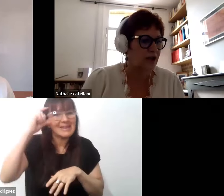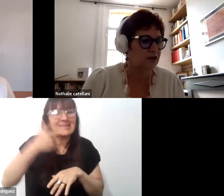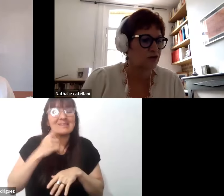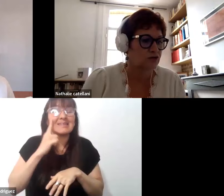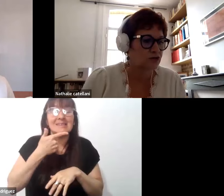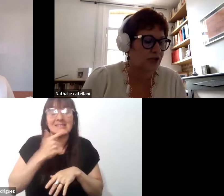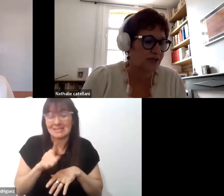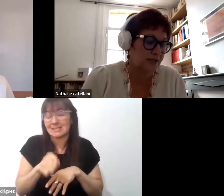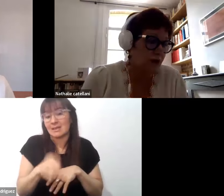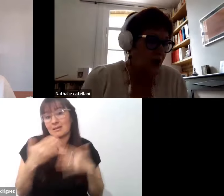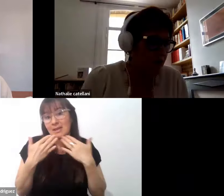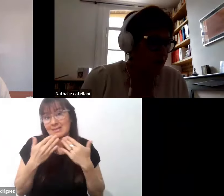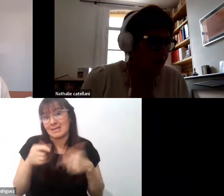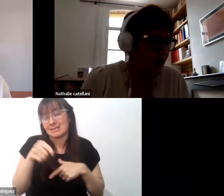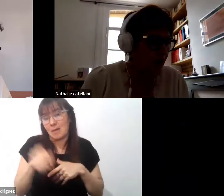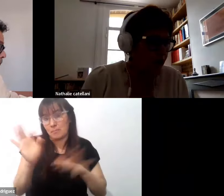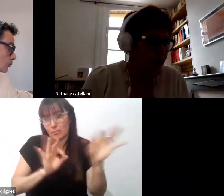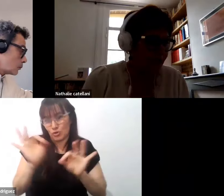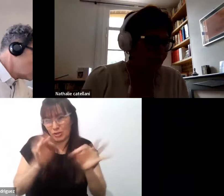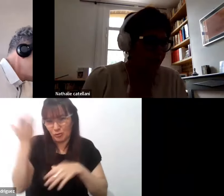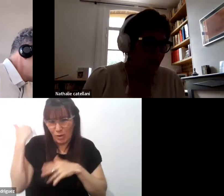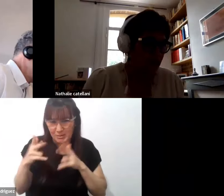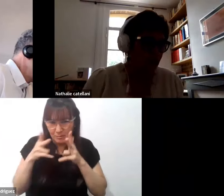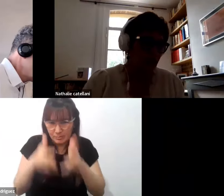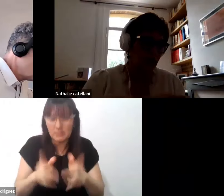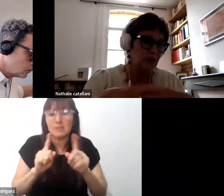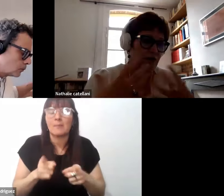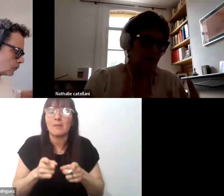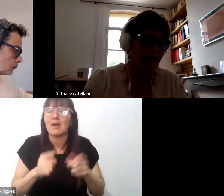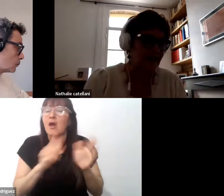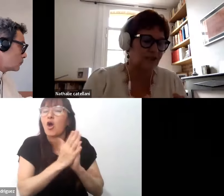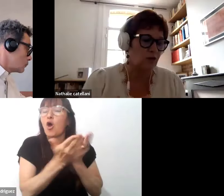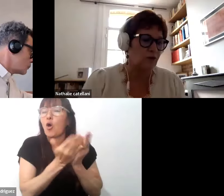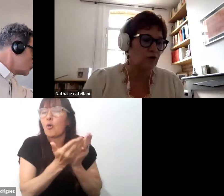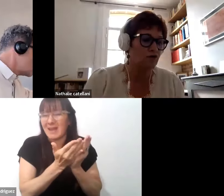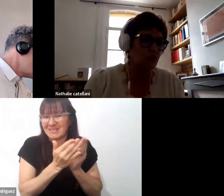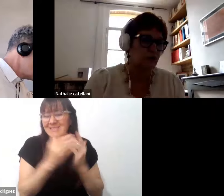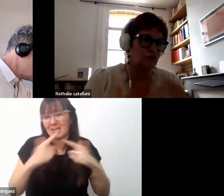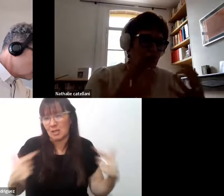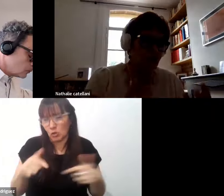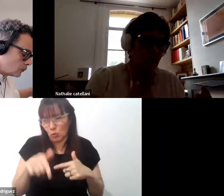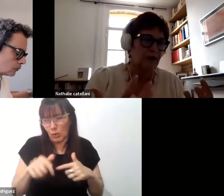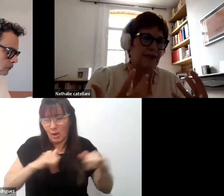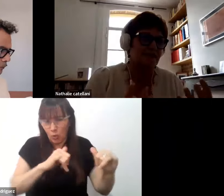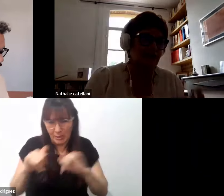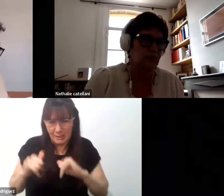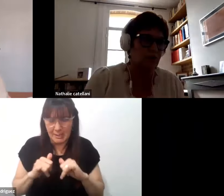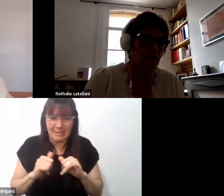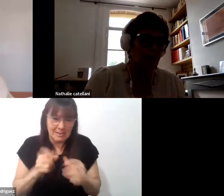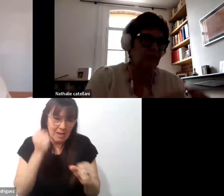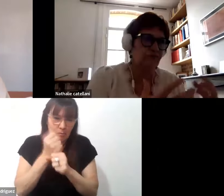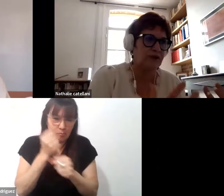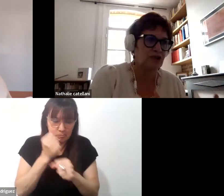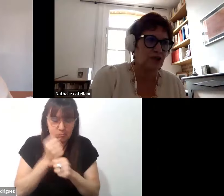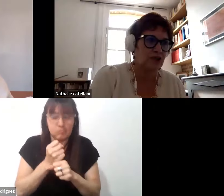y en las obras de literatura juvenil trabajadas. Entonces, un